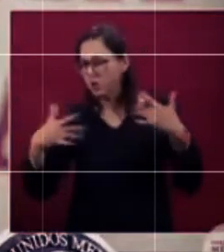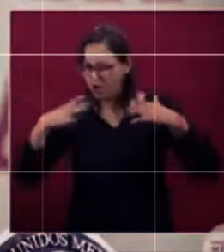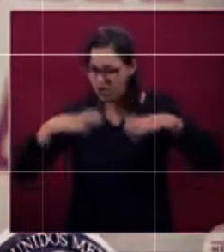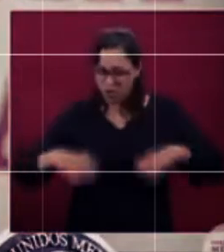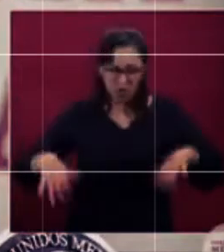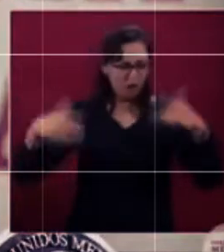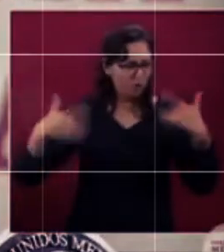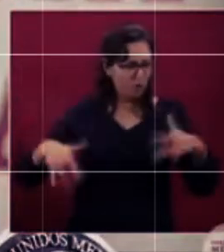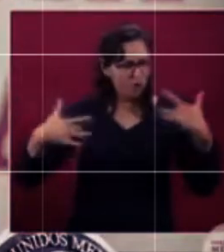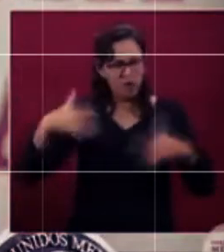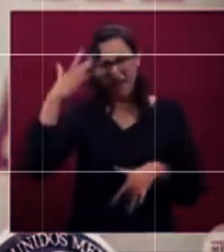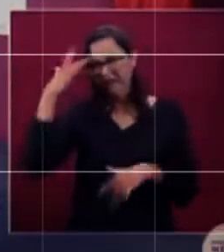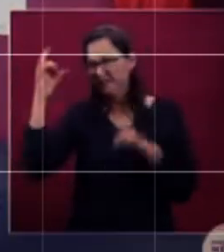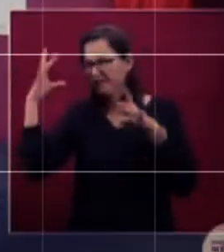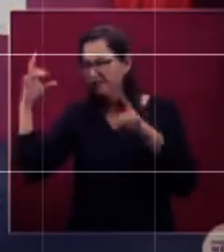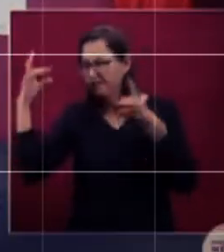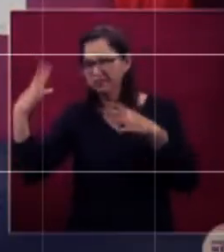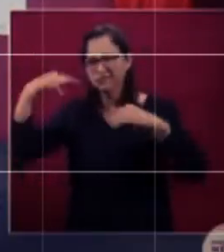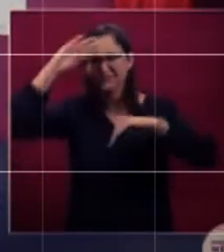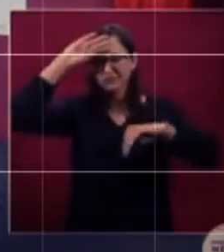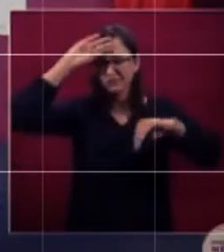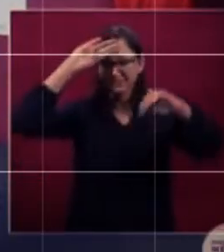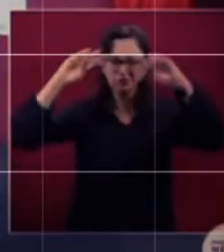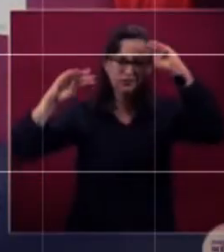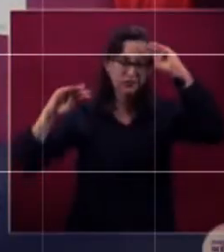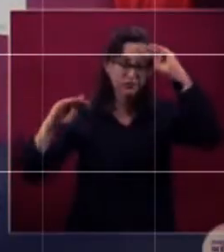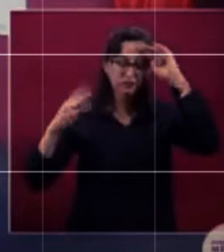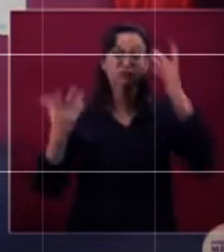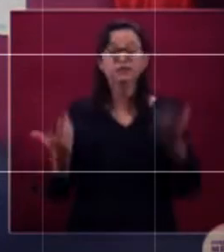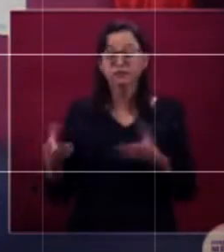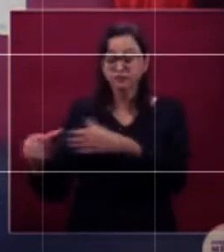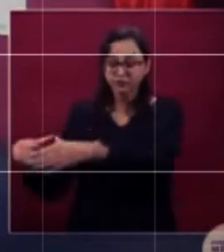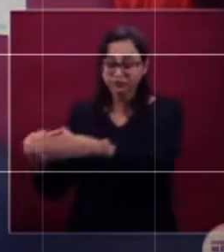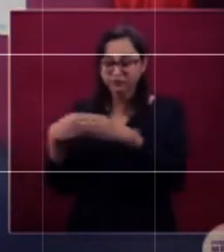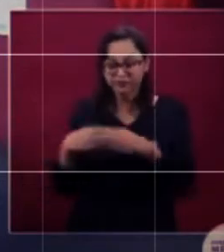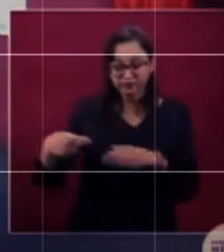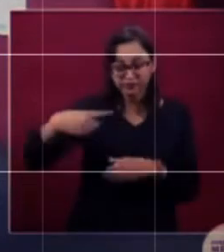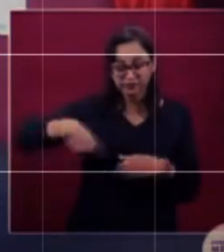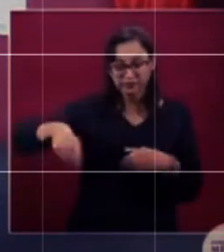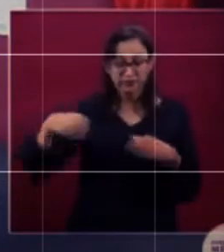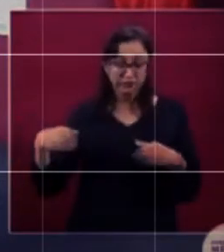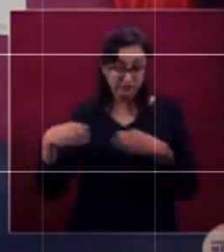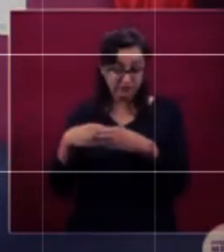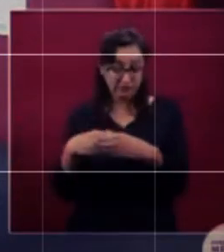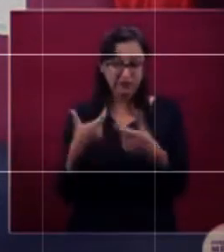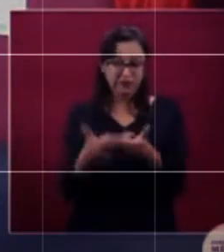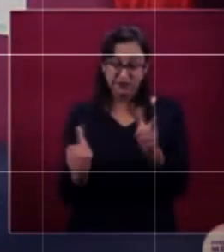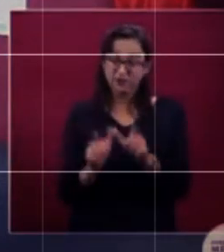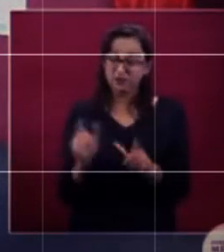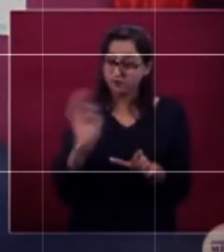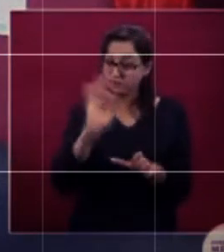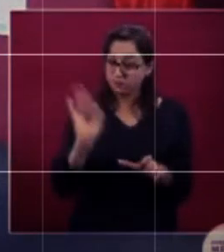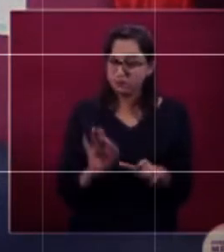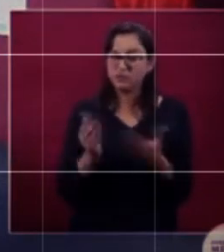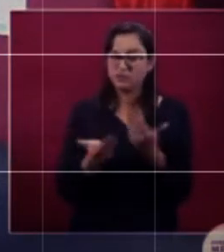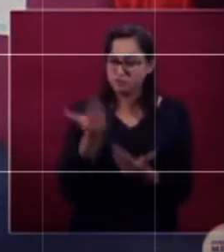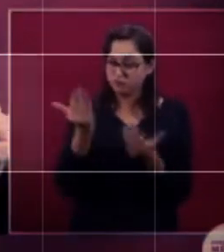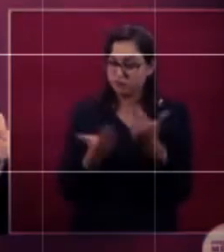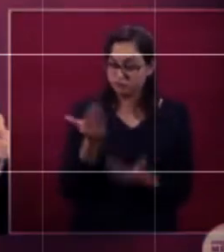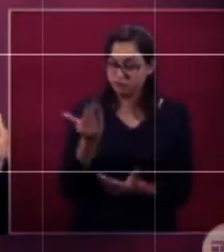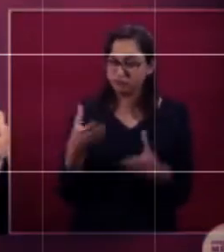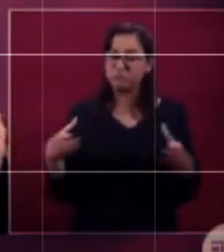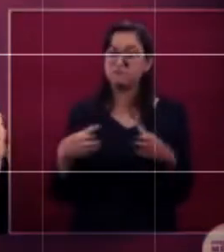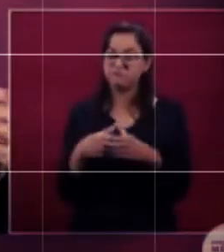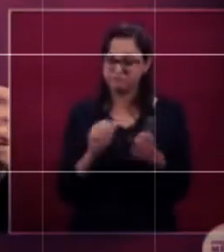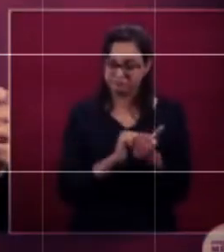articulaciones, y una proporción relativamente pequeña, pero desafortunada, de personas pueden